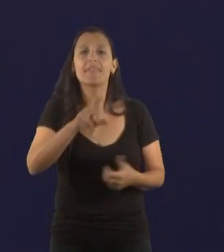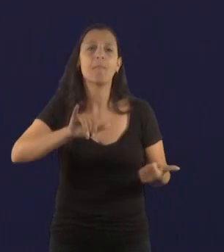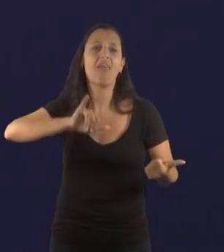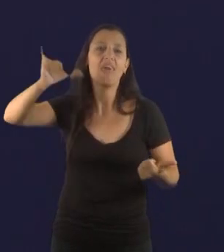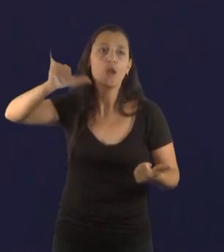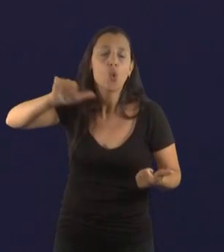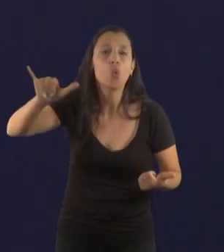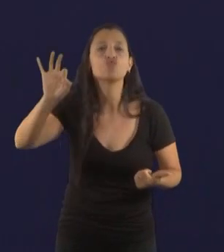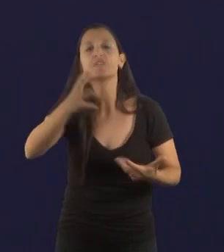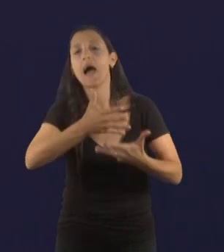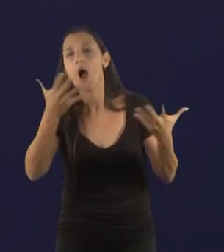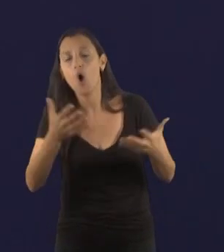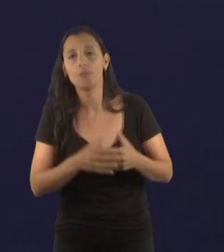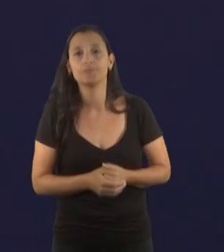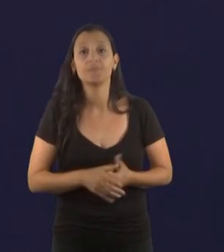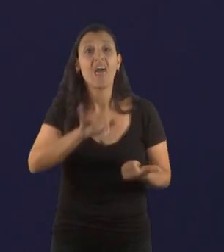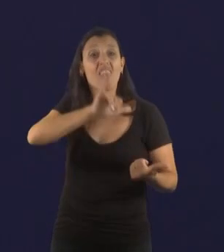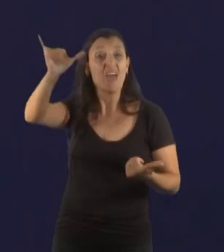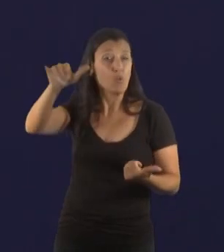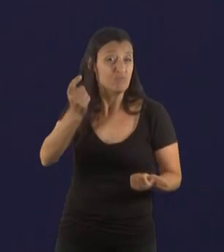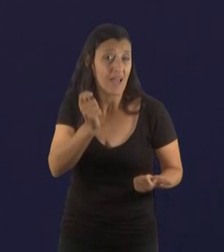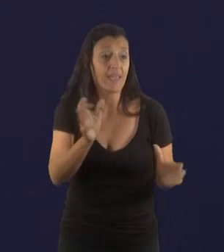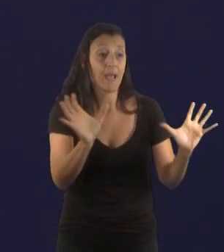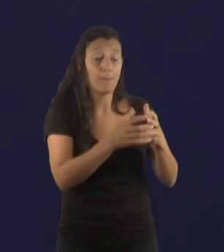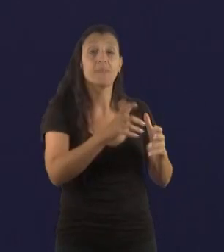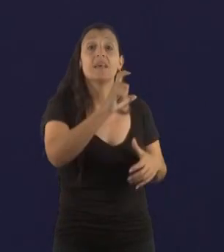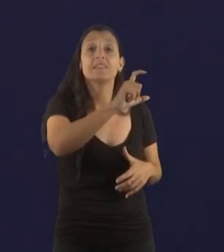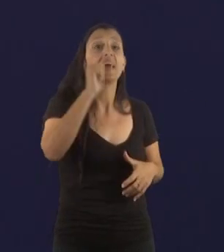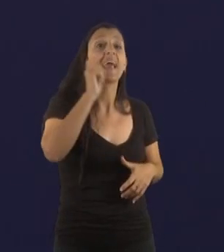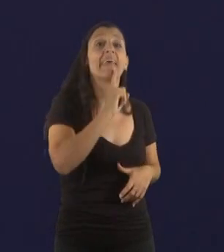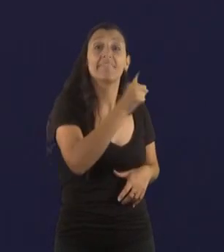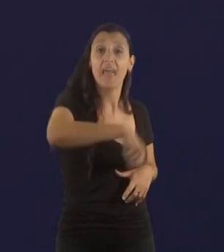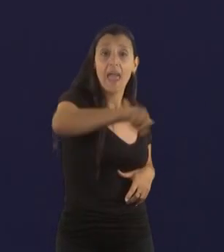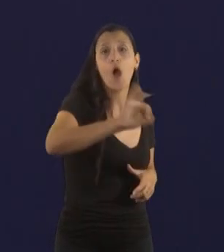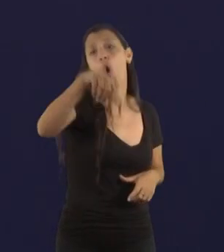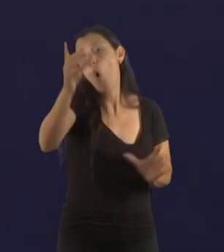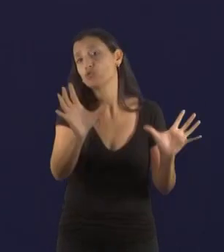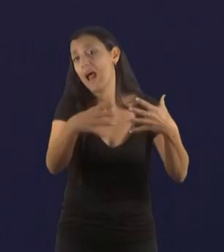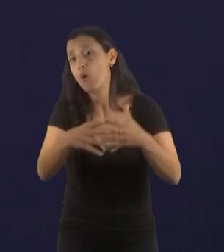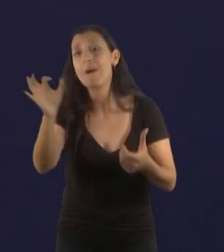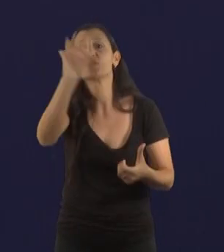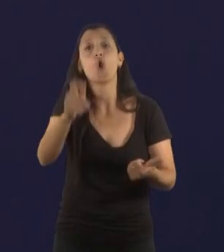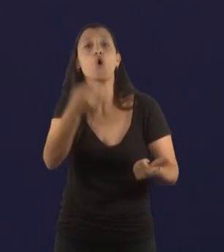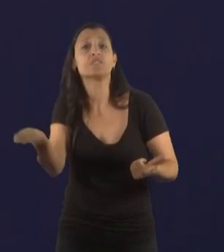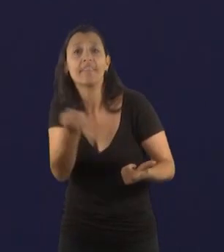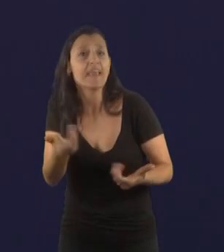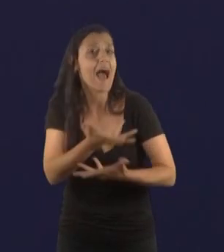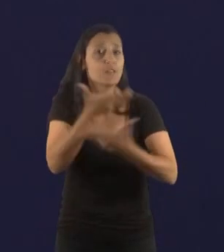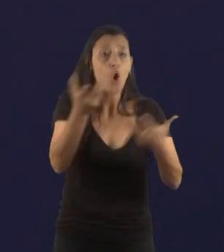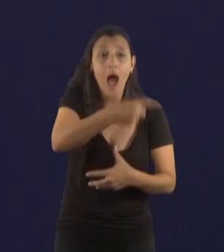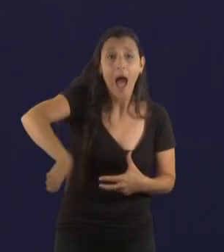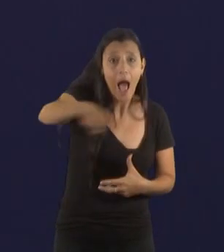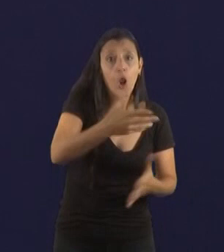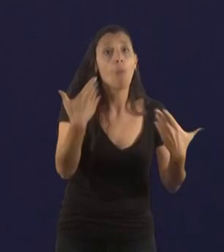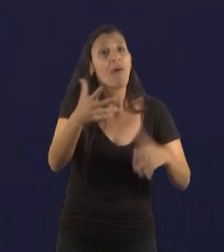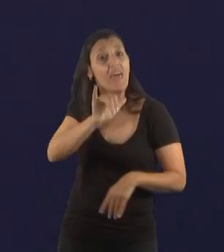o no que puedan hacer no solo la CGT, digo, cualquier agrupación, asociación o persona